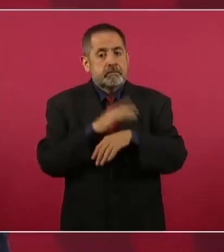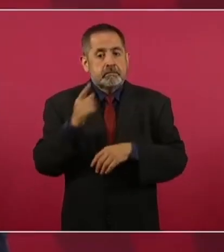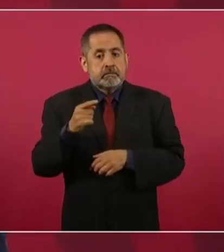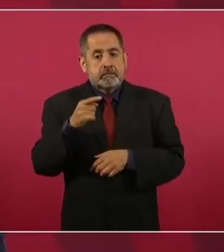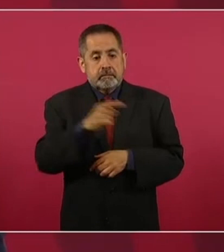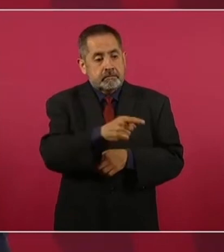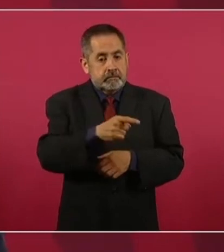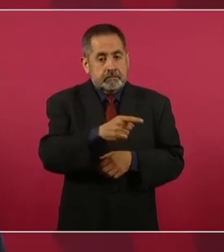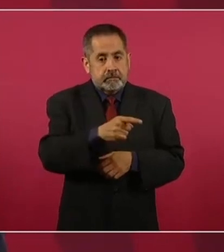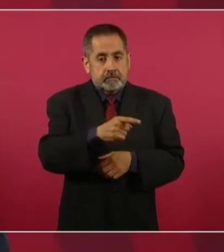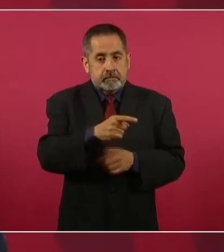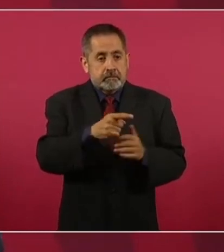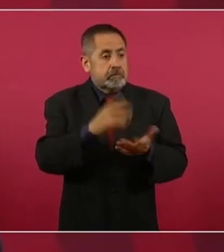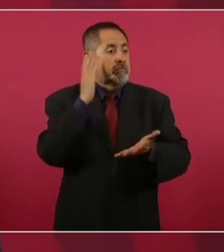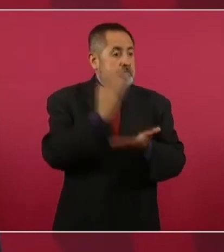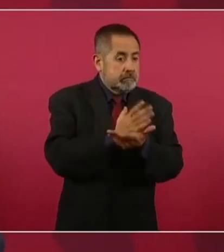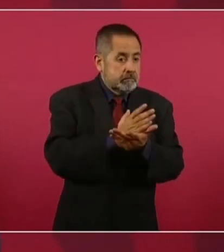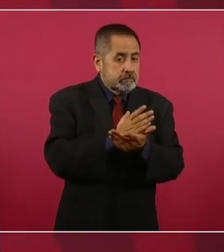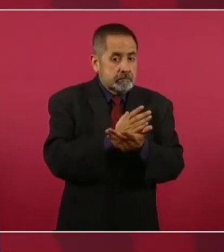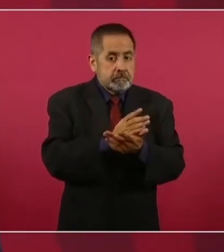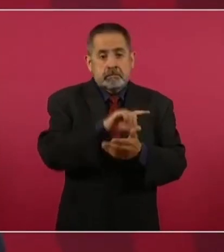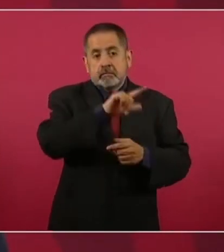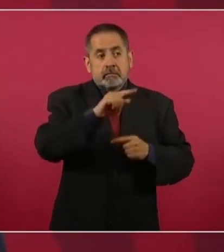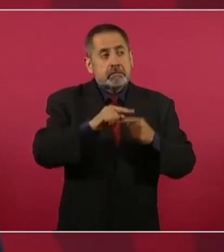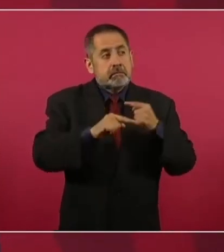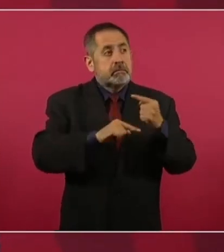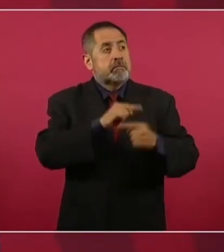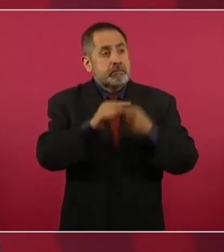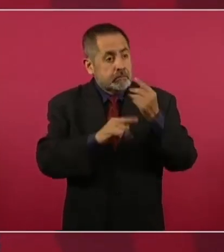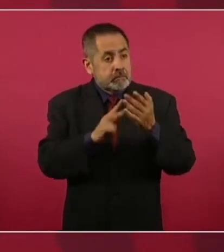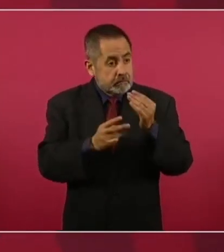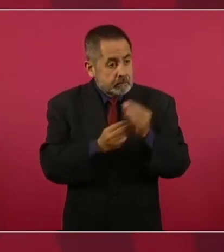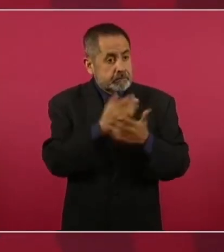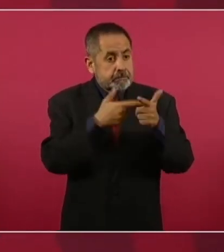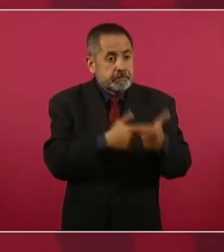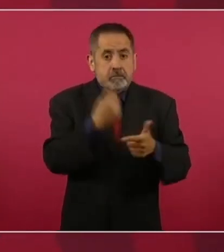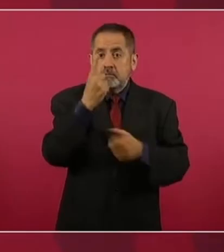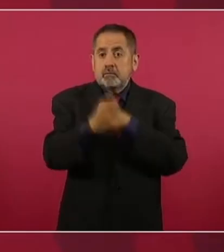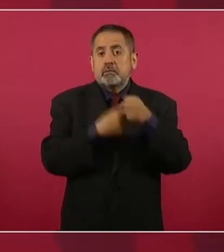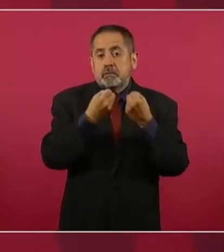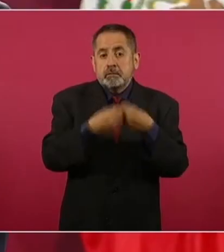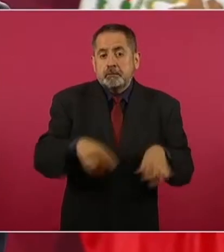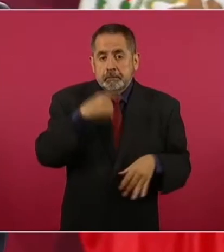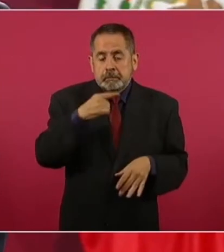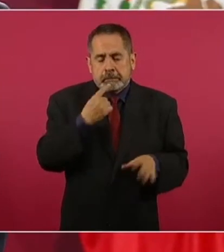su actividad llevaría un año, estos no los han dado a conocer.